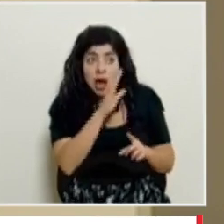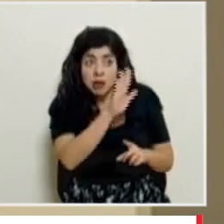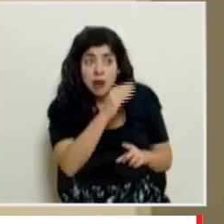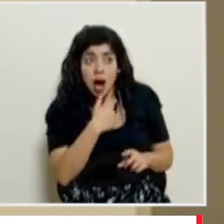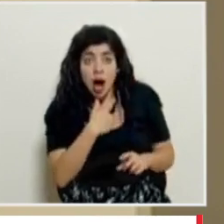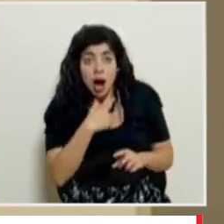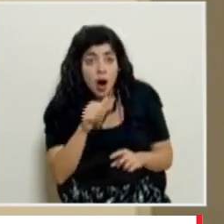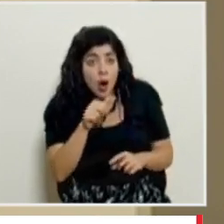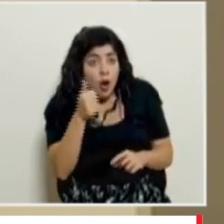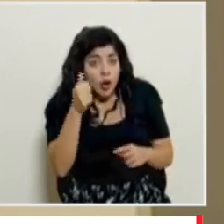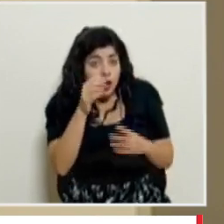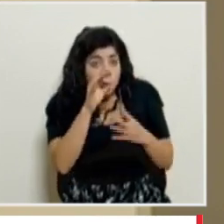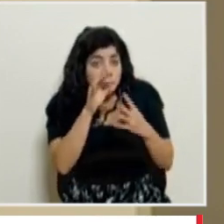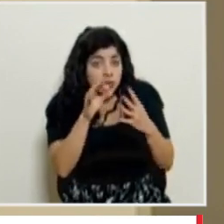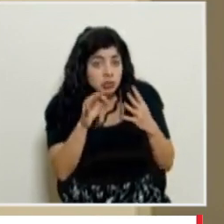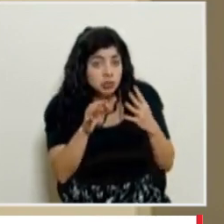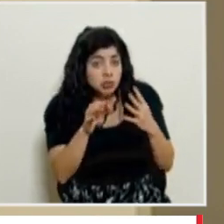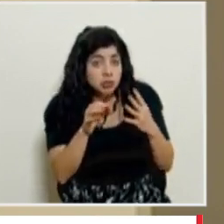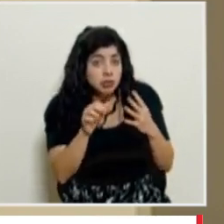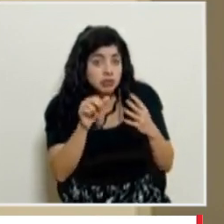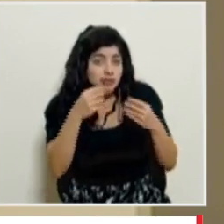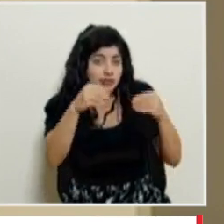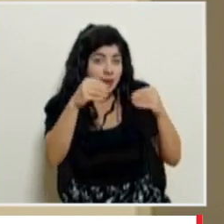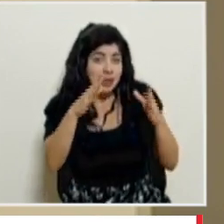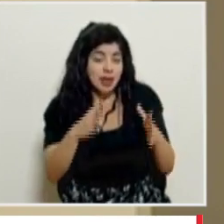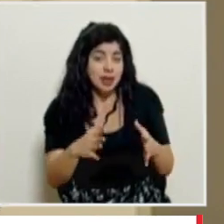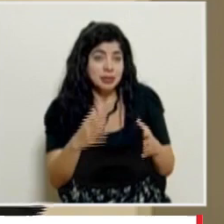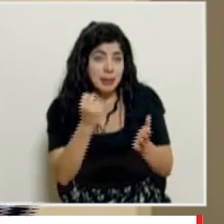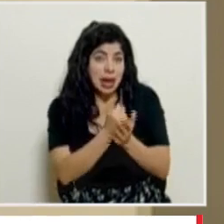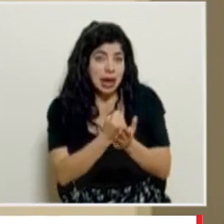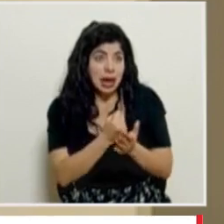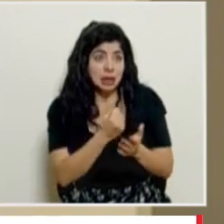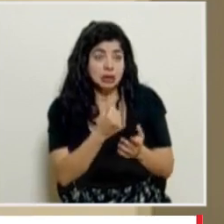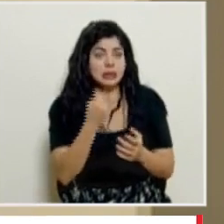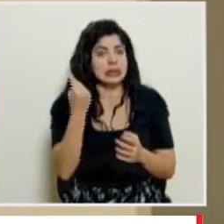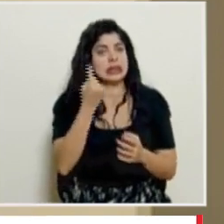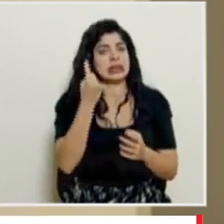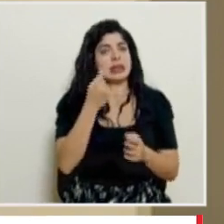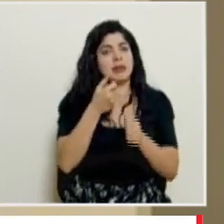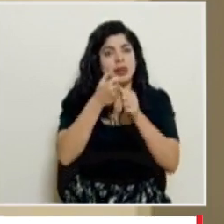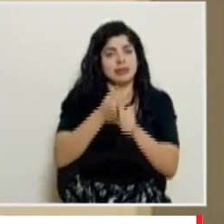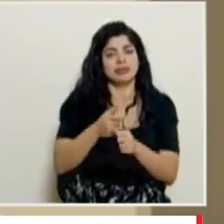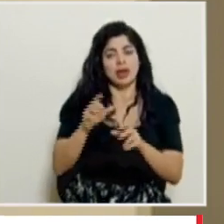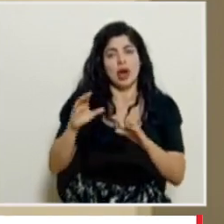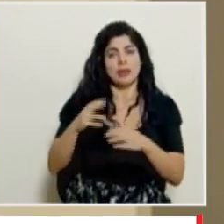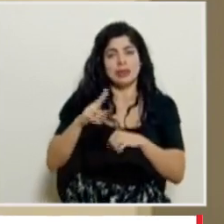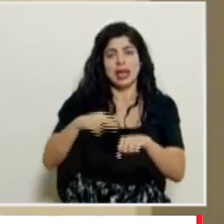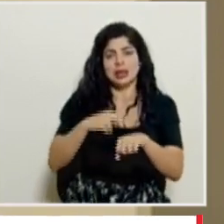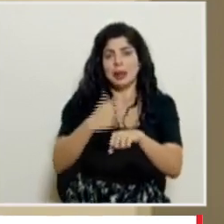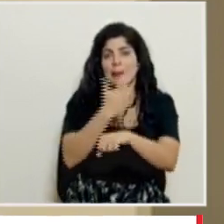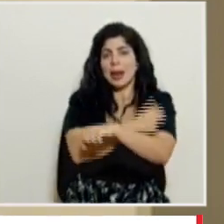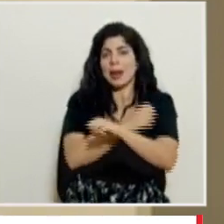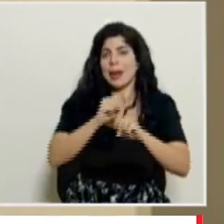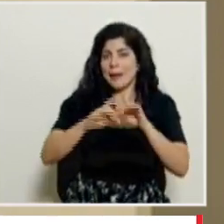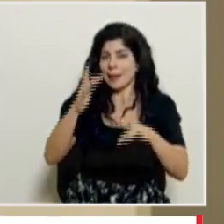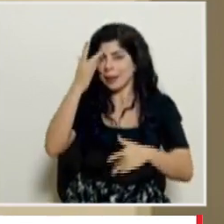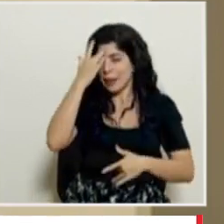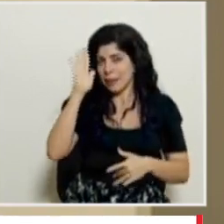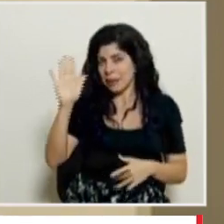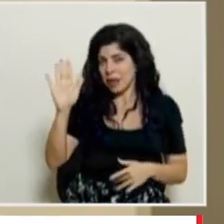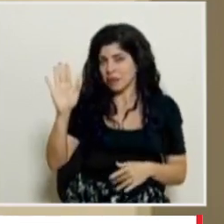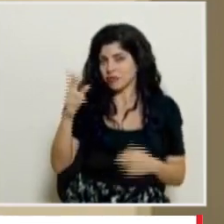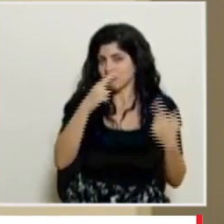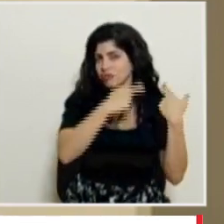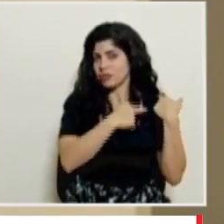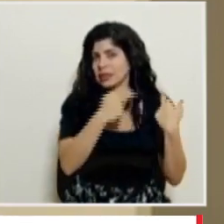de otras casas farmacéuticas siempre en atención a lo que dictamine la Comisión Nacional de Vacunación y Epidemiología respecto